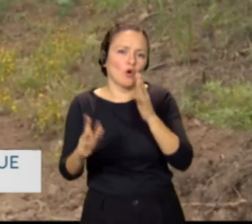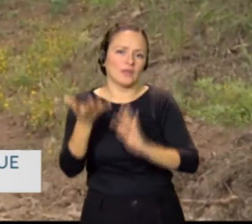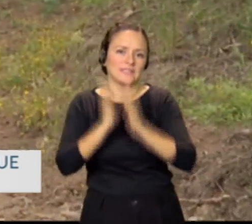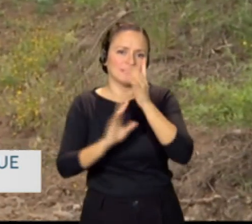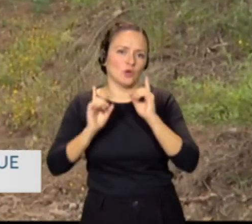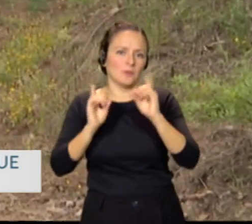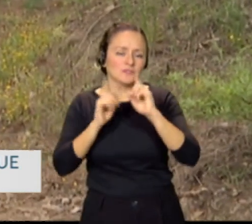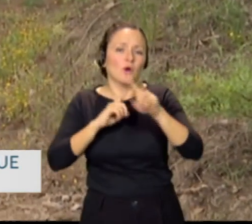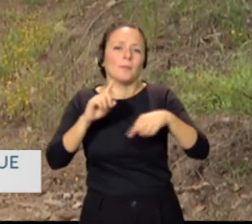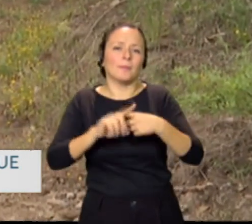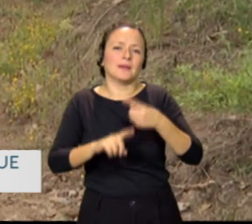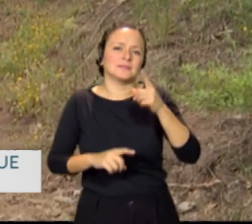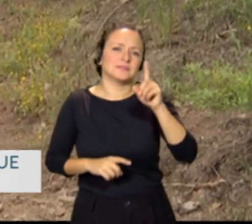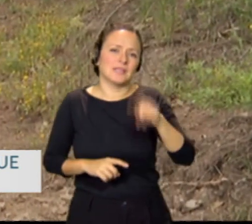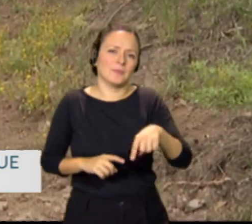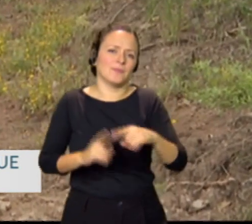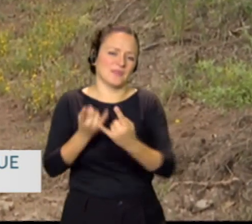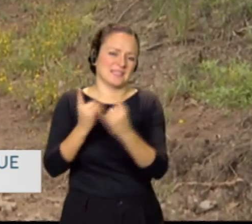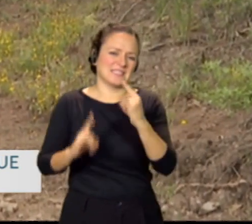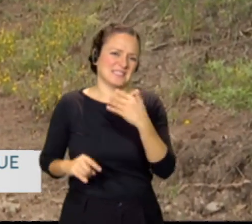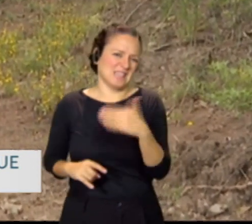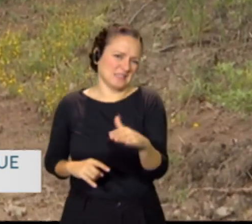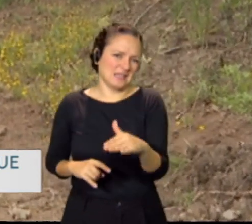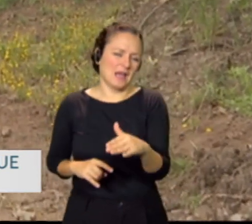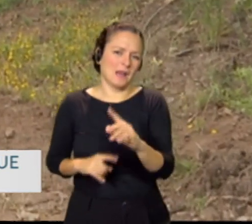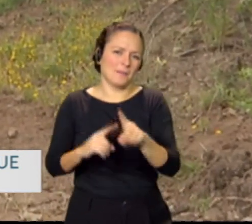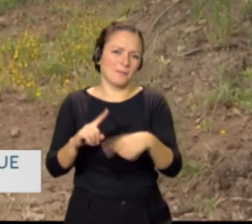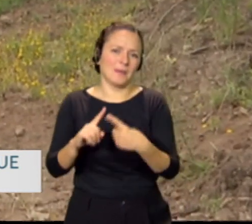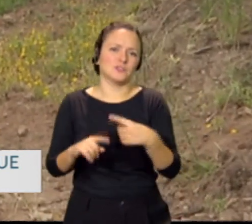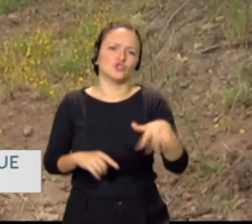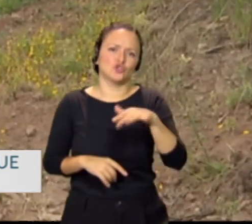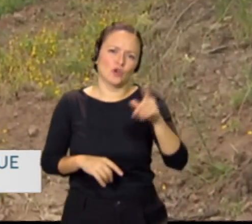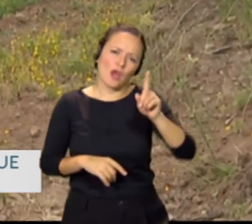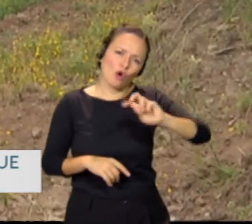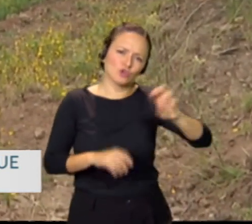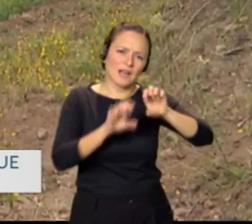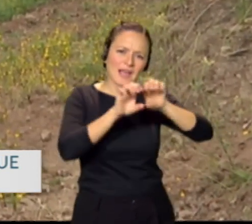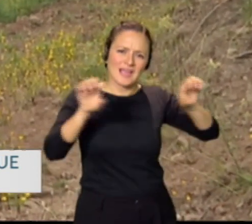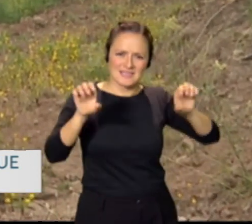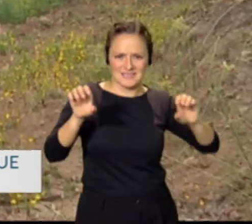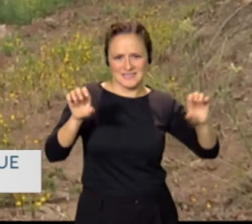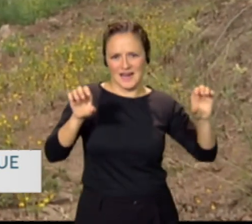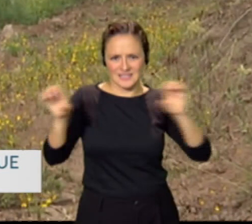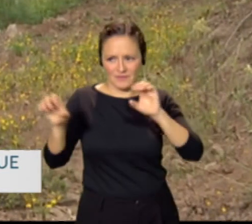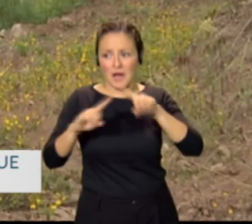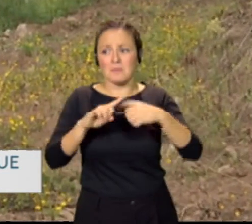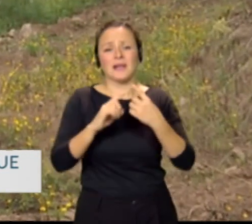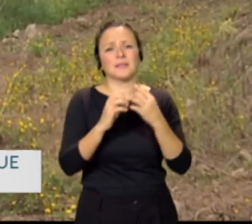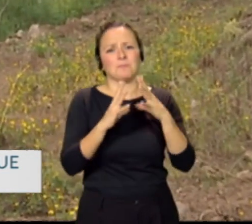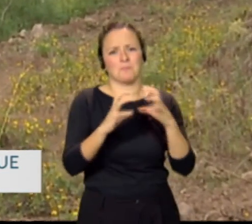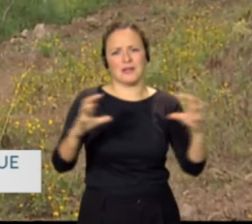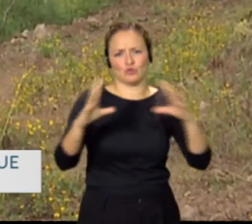Y sobre todo zarzal y también en otras zonas cañaveral, al igual que matorral, otro tipo de